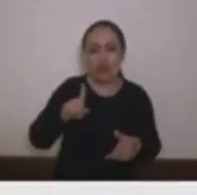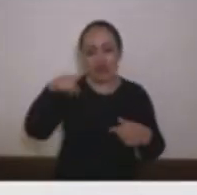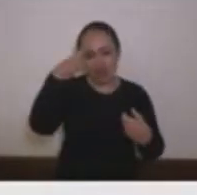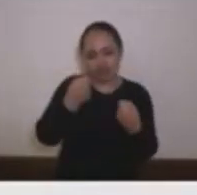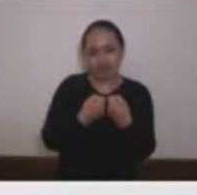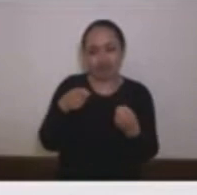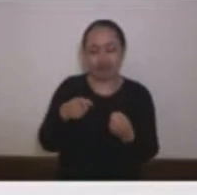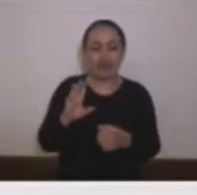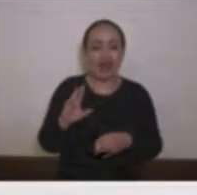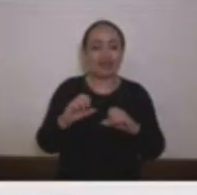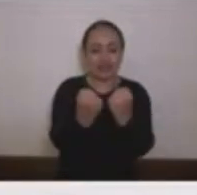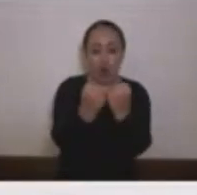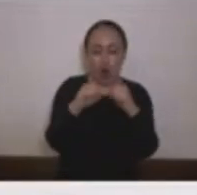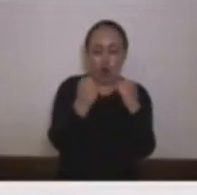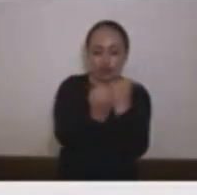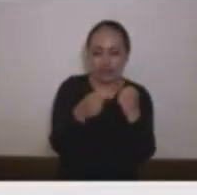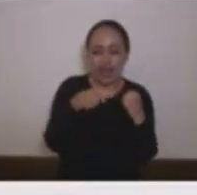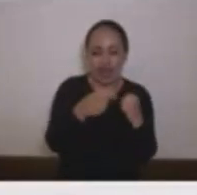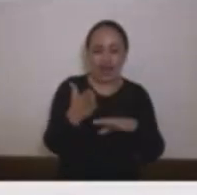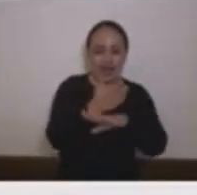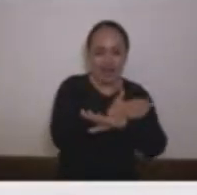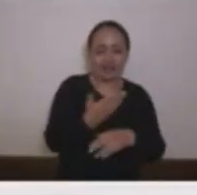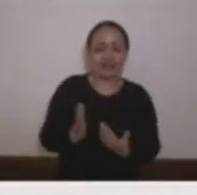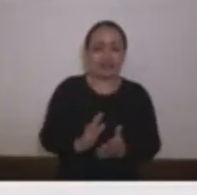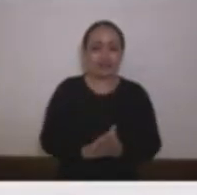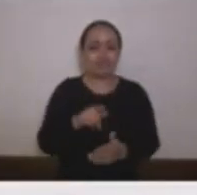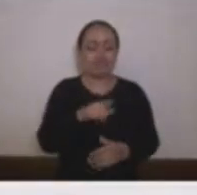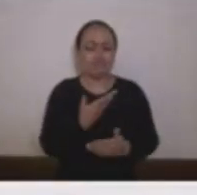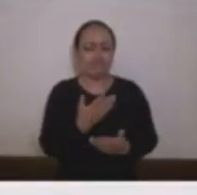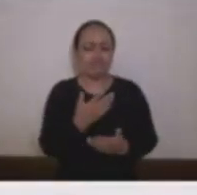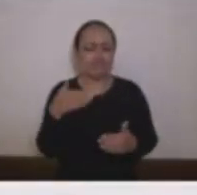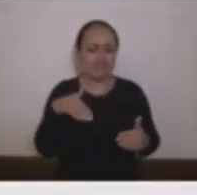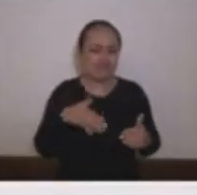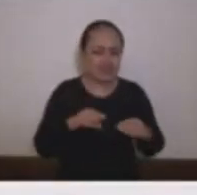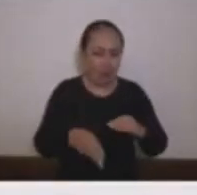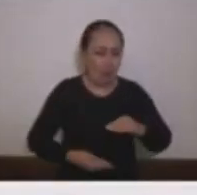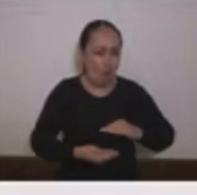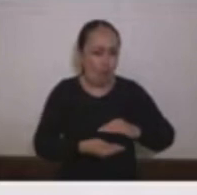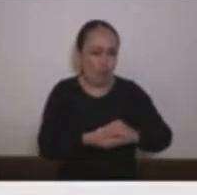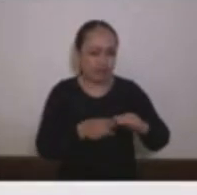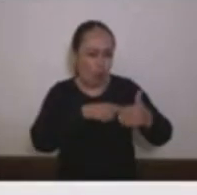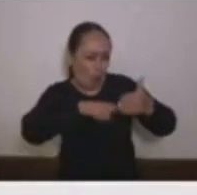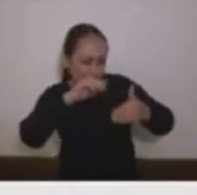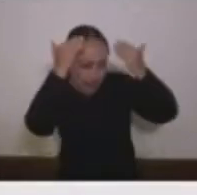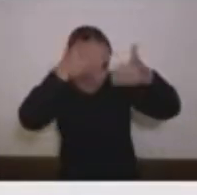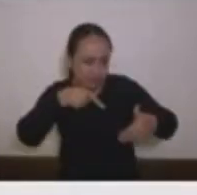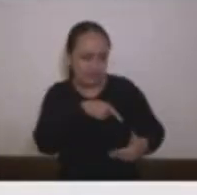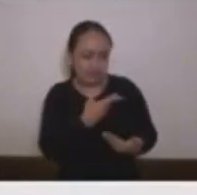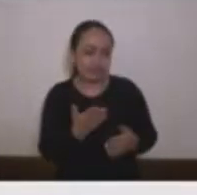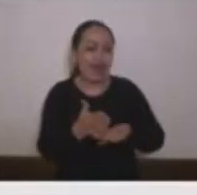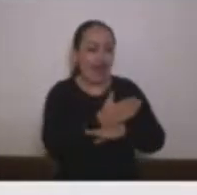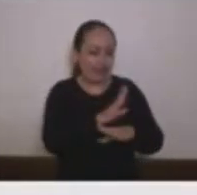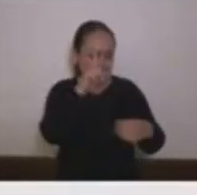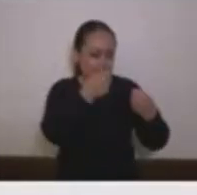exconsejal Alex Flores quien perdió la investidura justamente por firmar un contrato con esa institución siendo en ese entonces candidato al